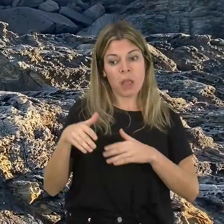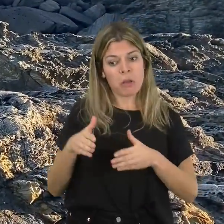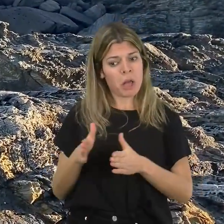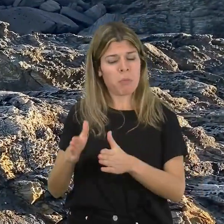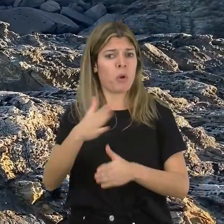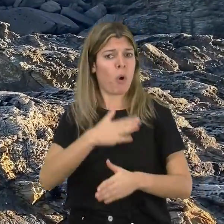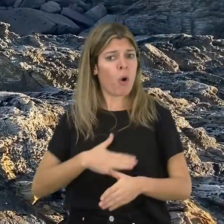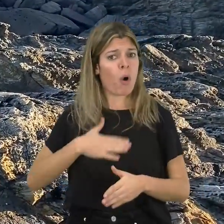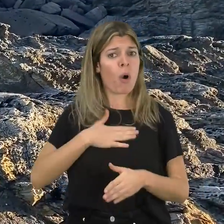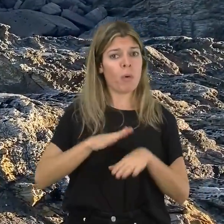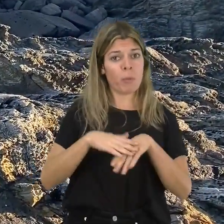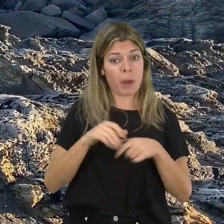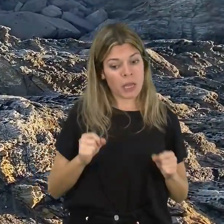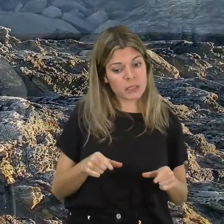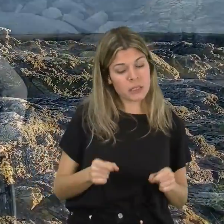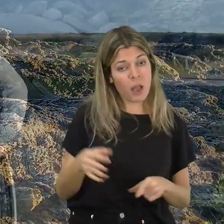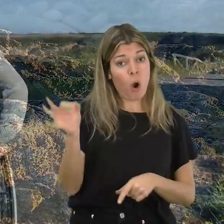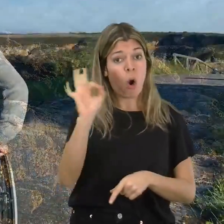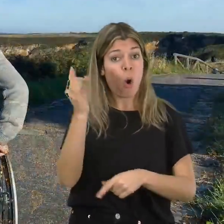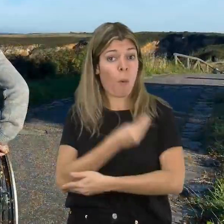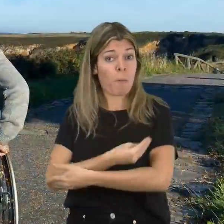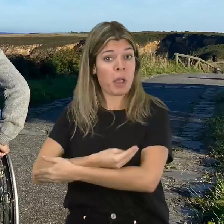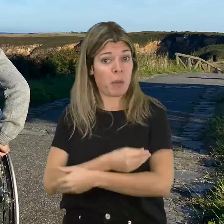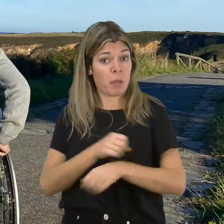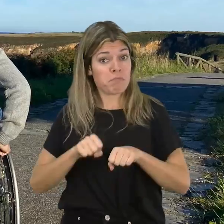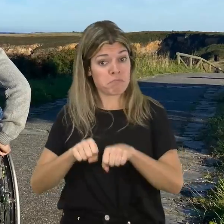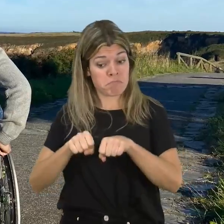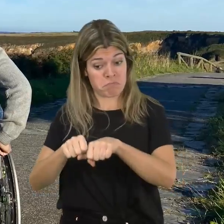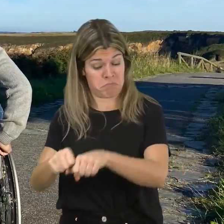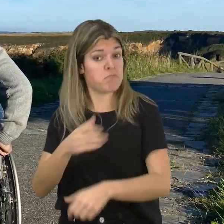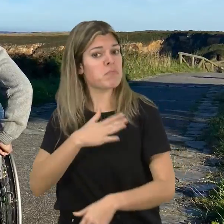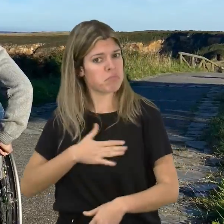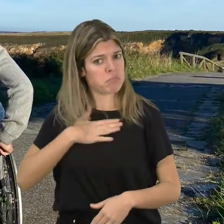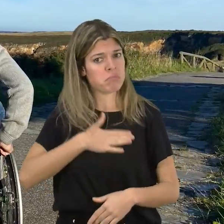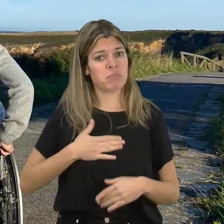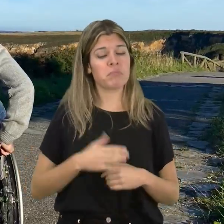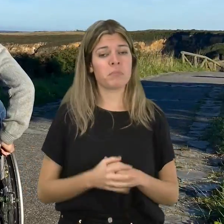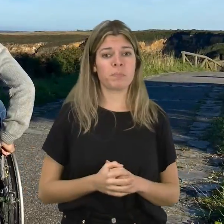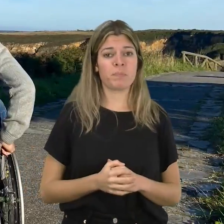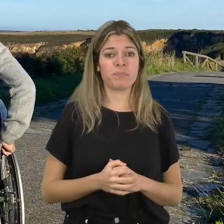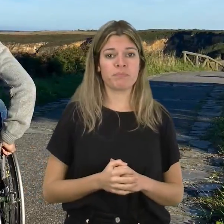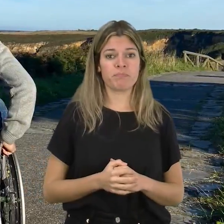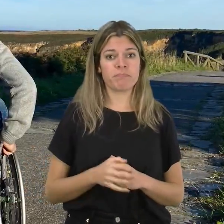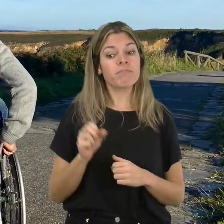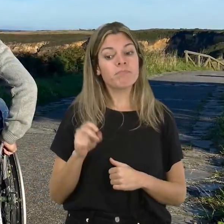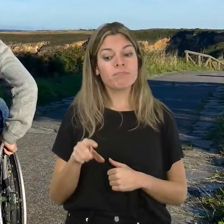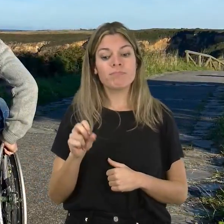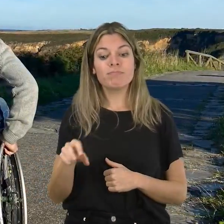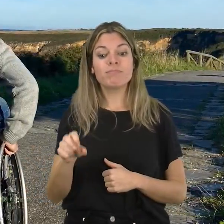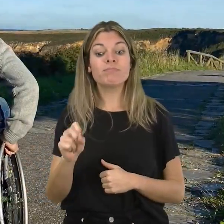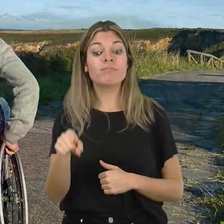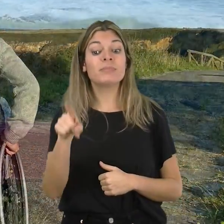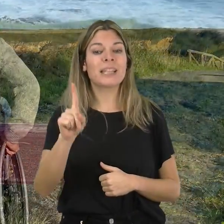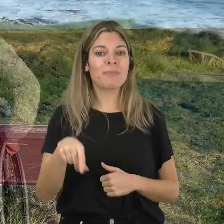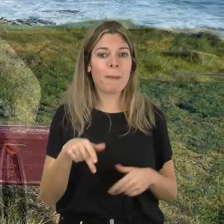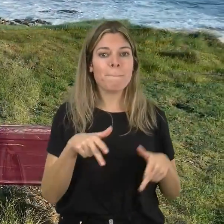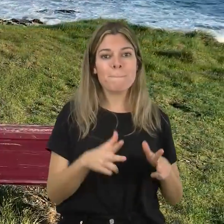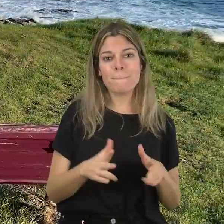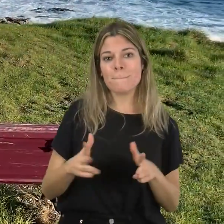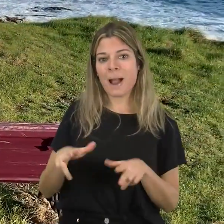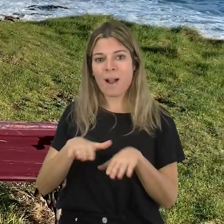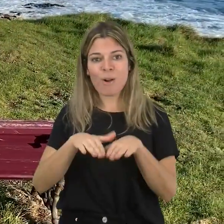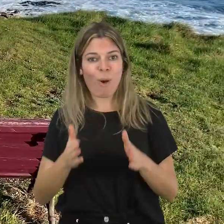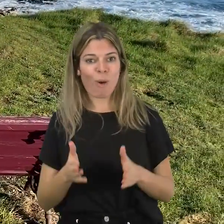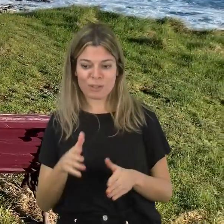El itinerario es cómodo para realizarlo en silla de ruedas o con carritos de bebé. Durante el recorrido